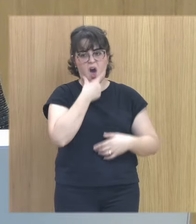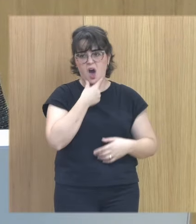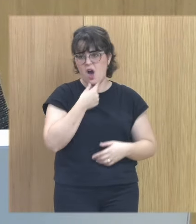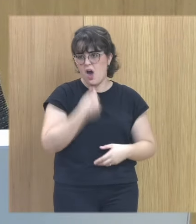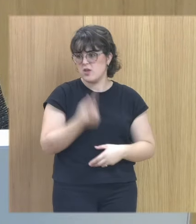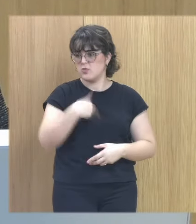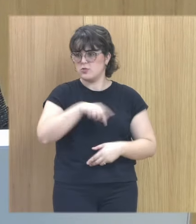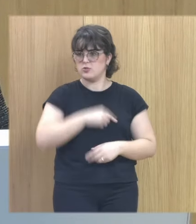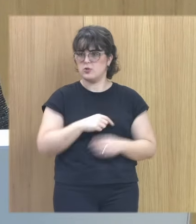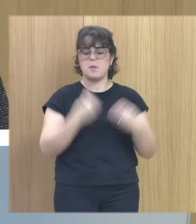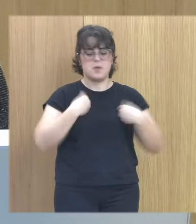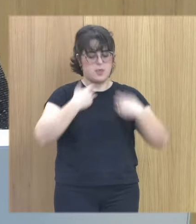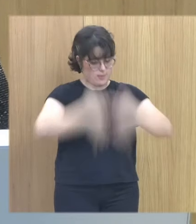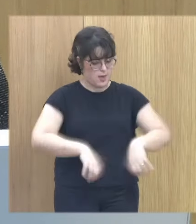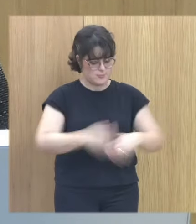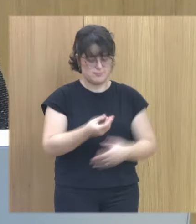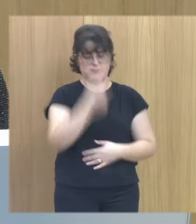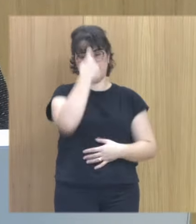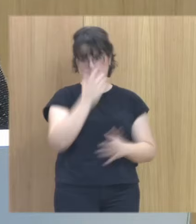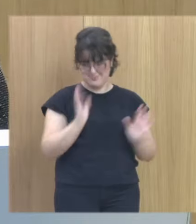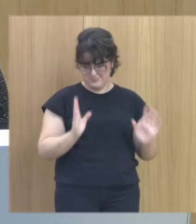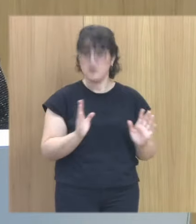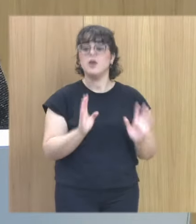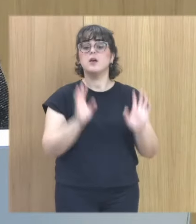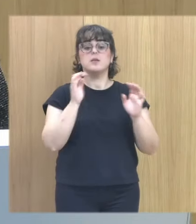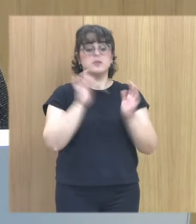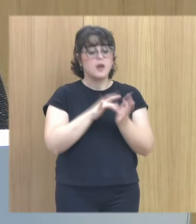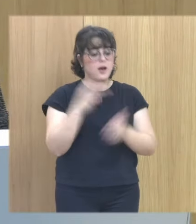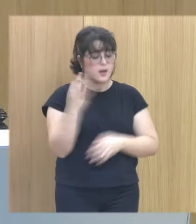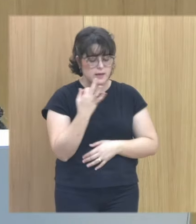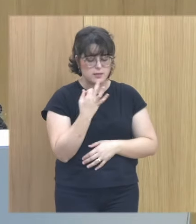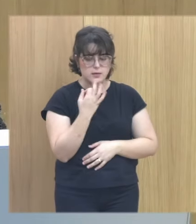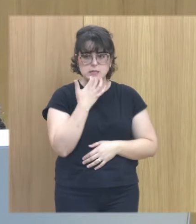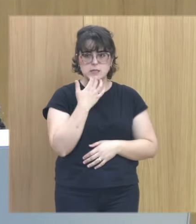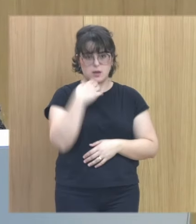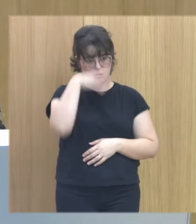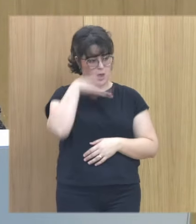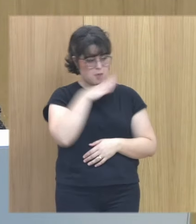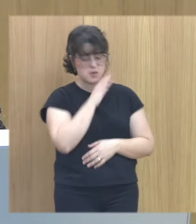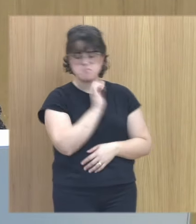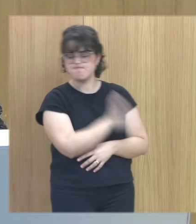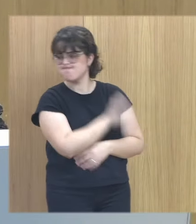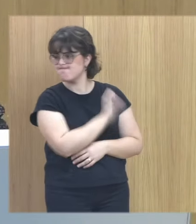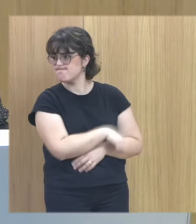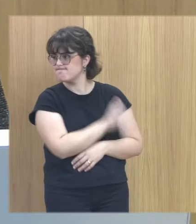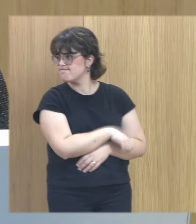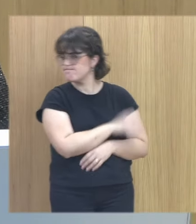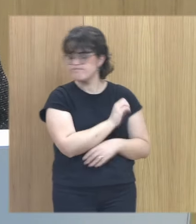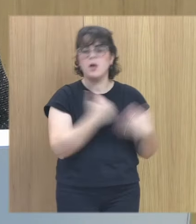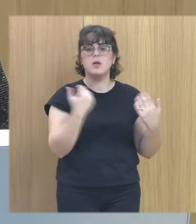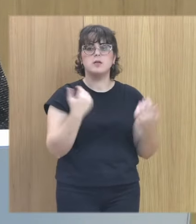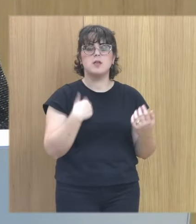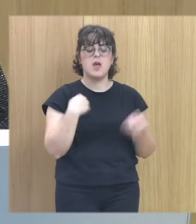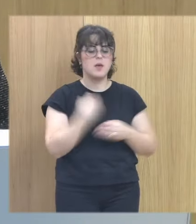desde el minuto cero de vida ¿qué pasa si las figuras parentales no atienden esa señal? lo primero